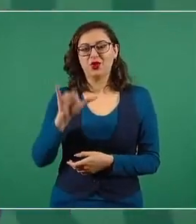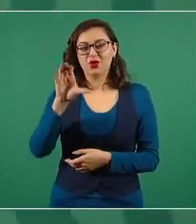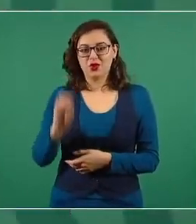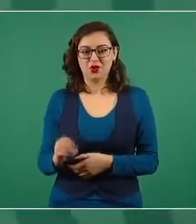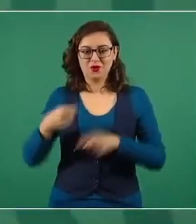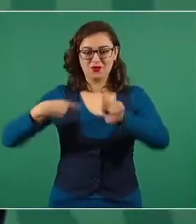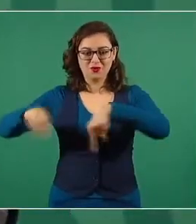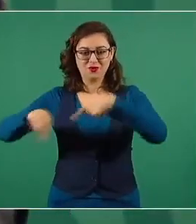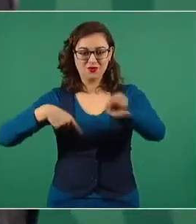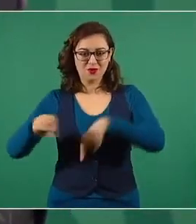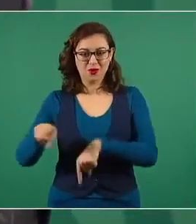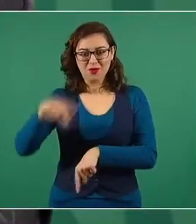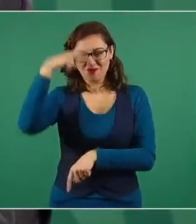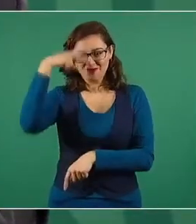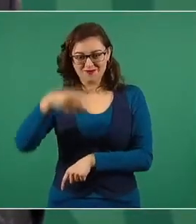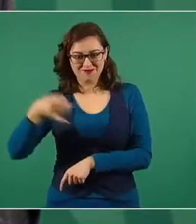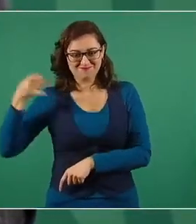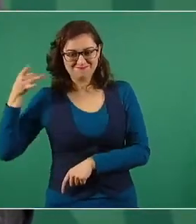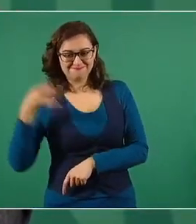A ver, la compañera de atrás.